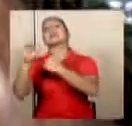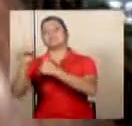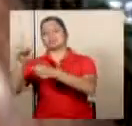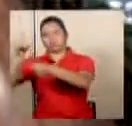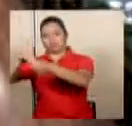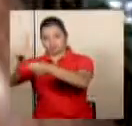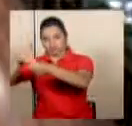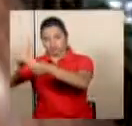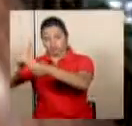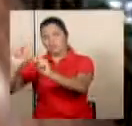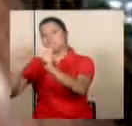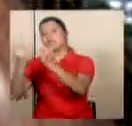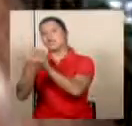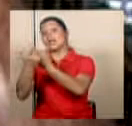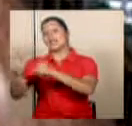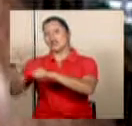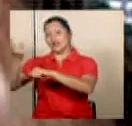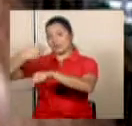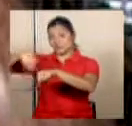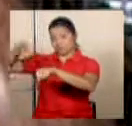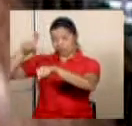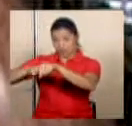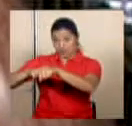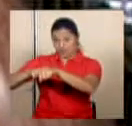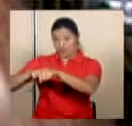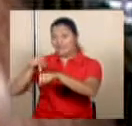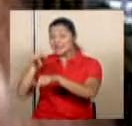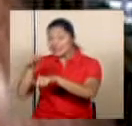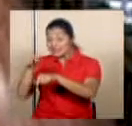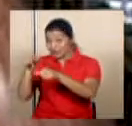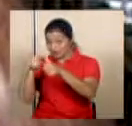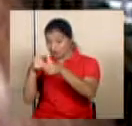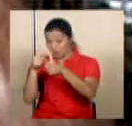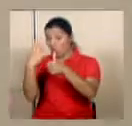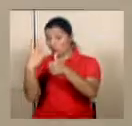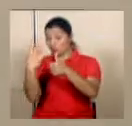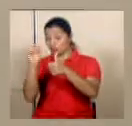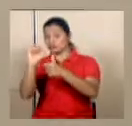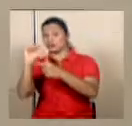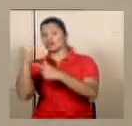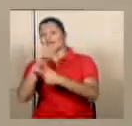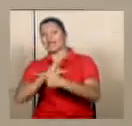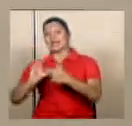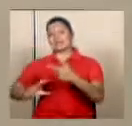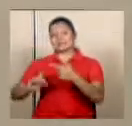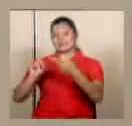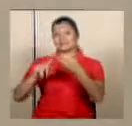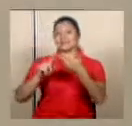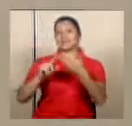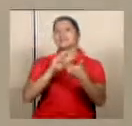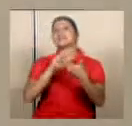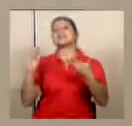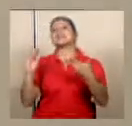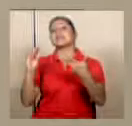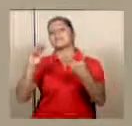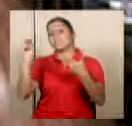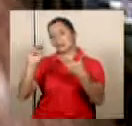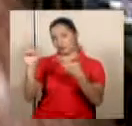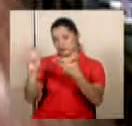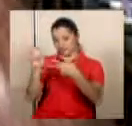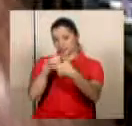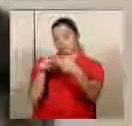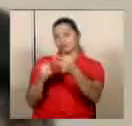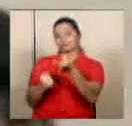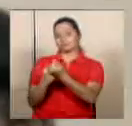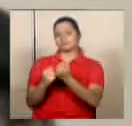diputados del Partido Liberación Nacional, cuatro de la Unidad Social Cristiana y por el legislador de Alianza Demócrata Cristiana, Mario Redondo.